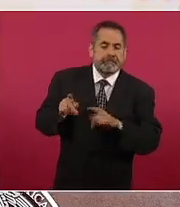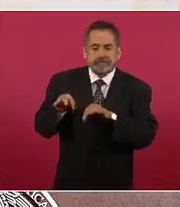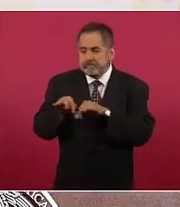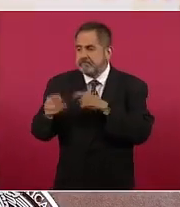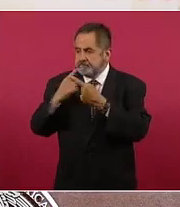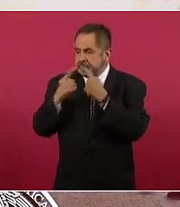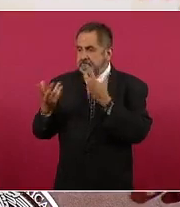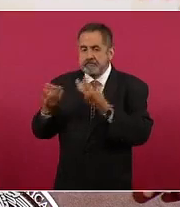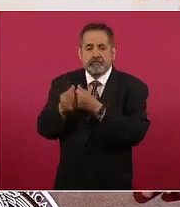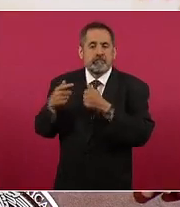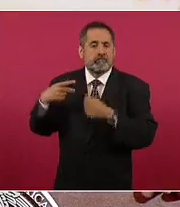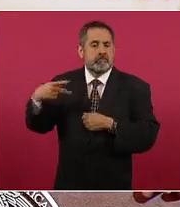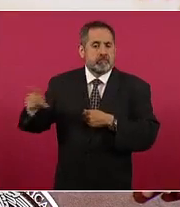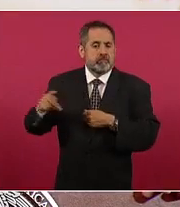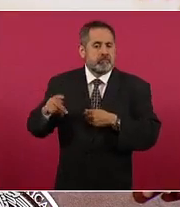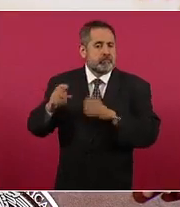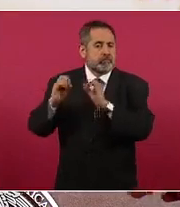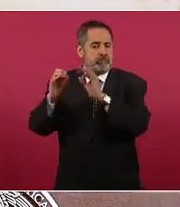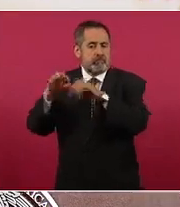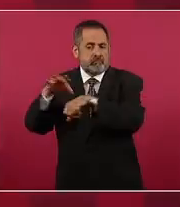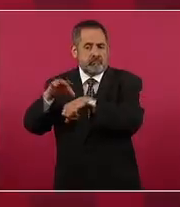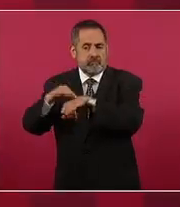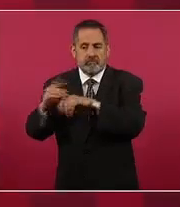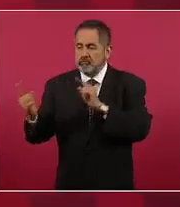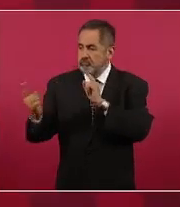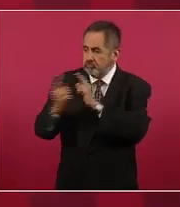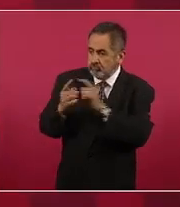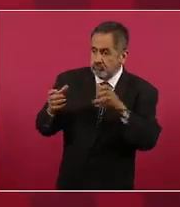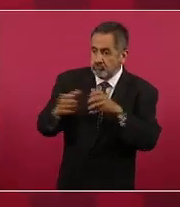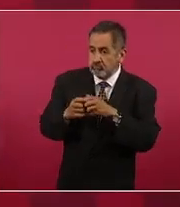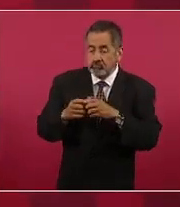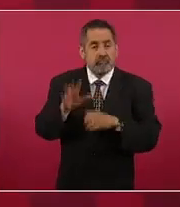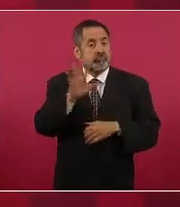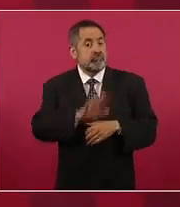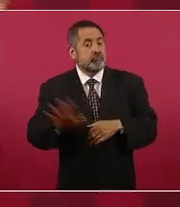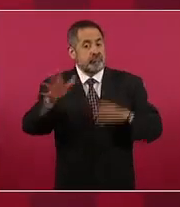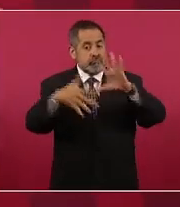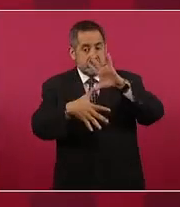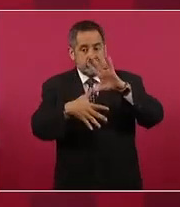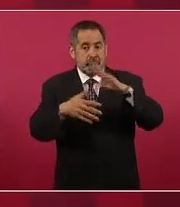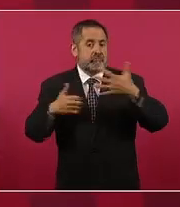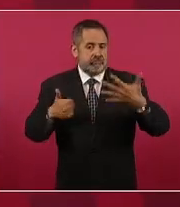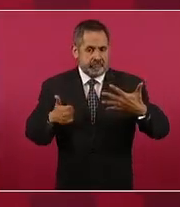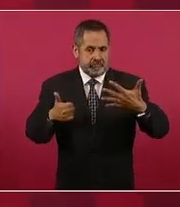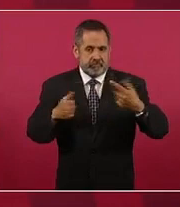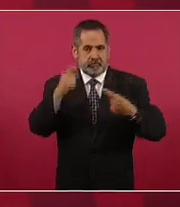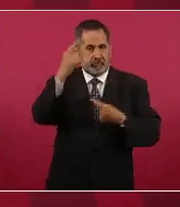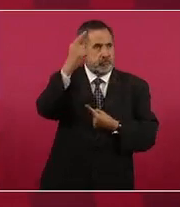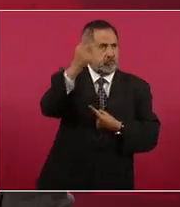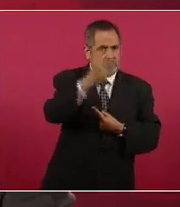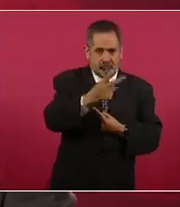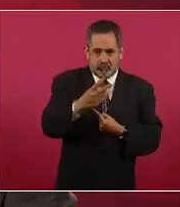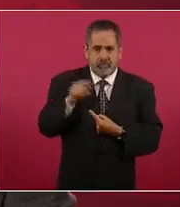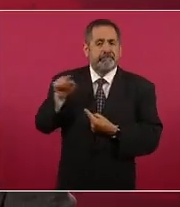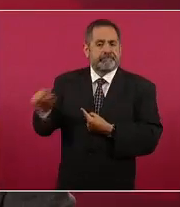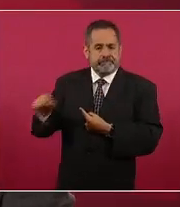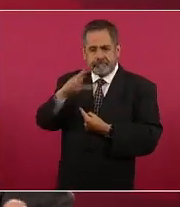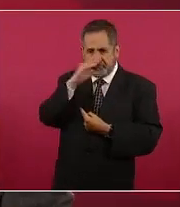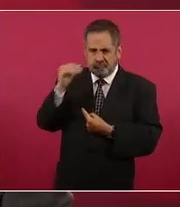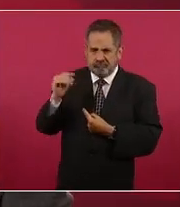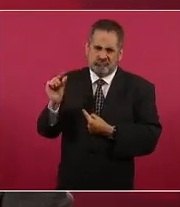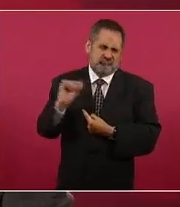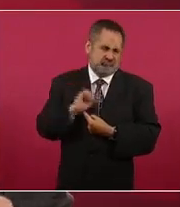con ellos con su agencia de regulación sanitaria que es una de las seis del continente que tiene calificaciones de más alto desempeño